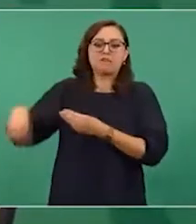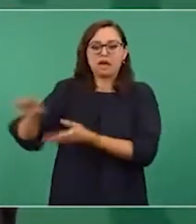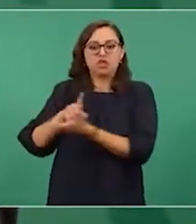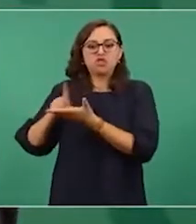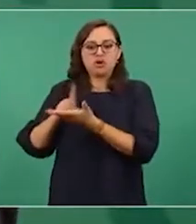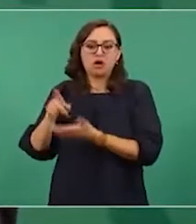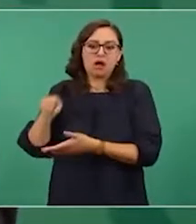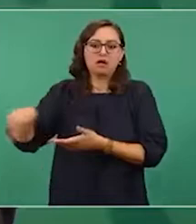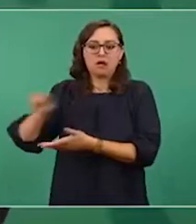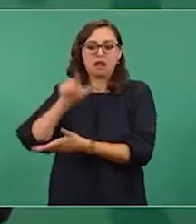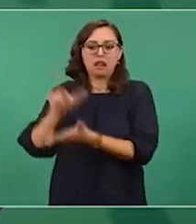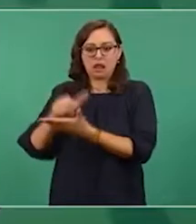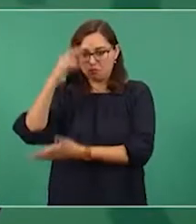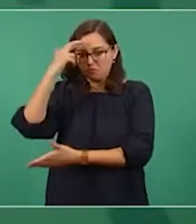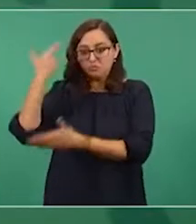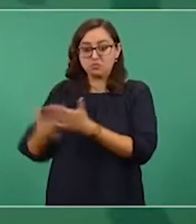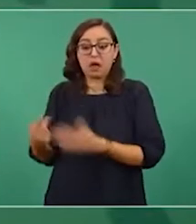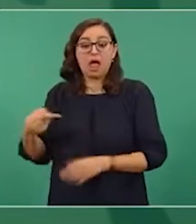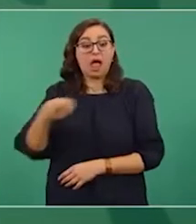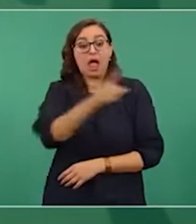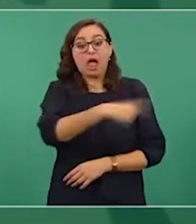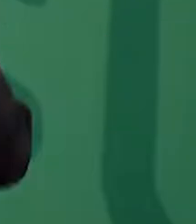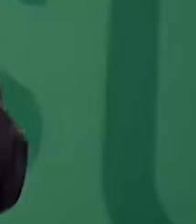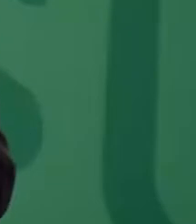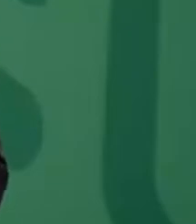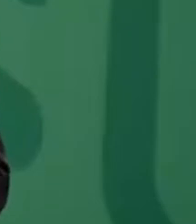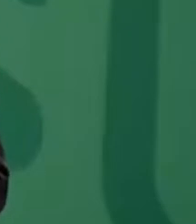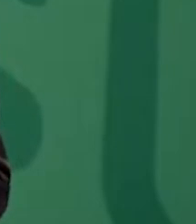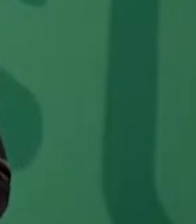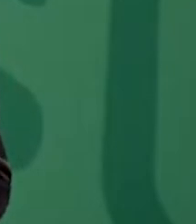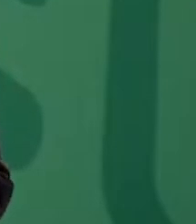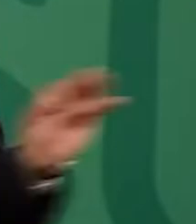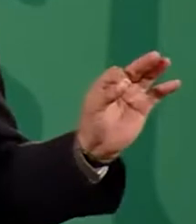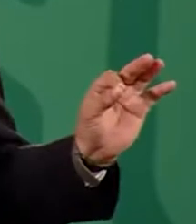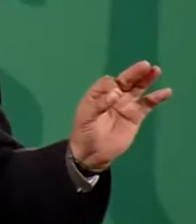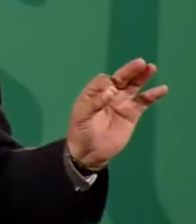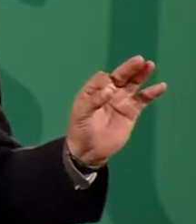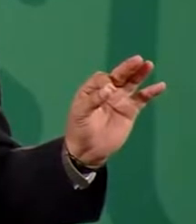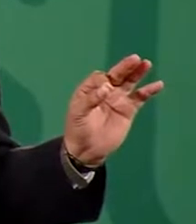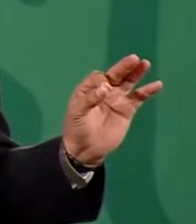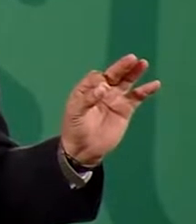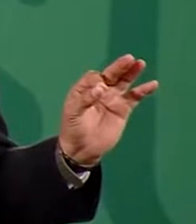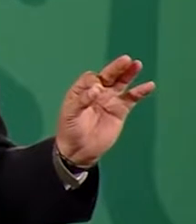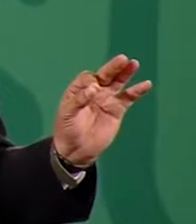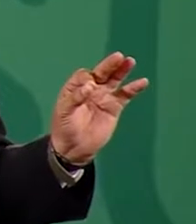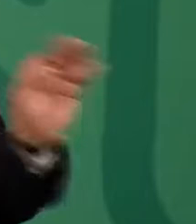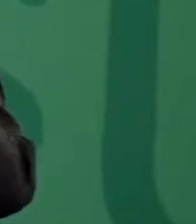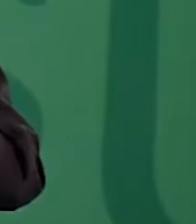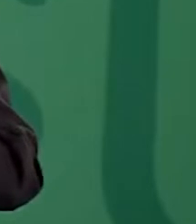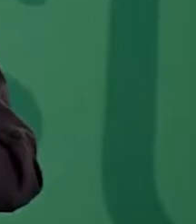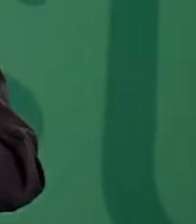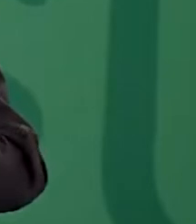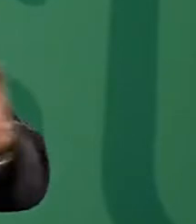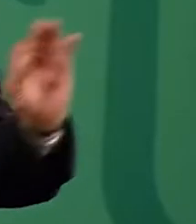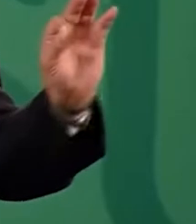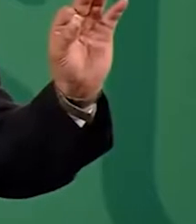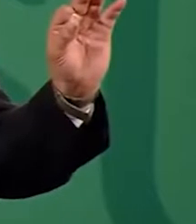bien vestiditos, engomaditos y